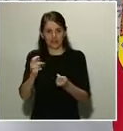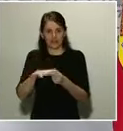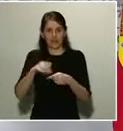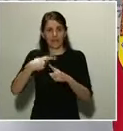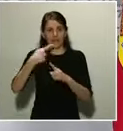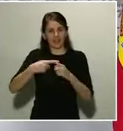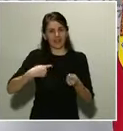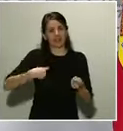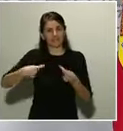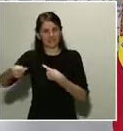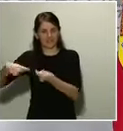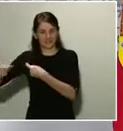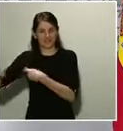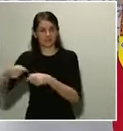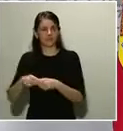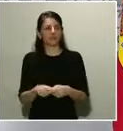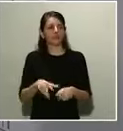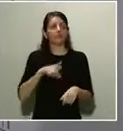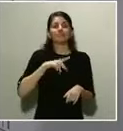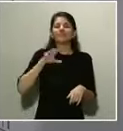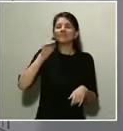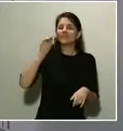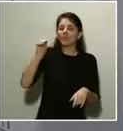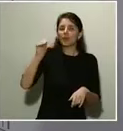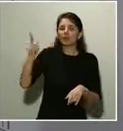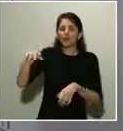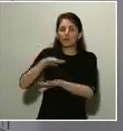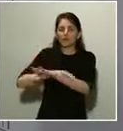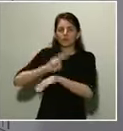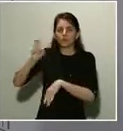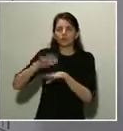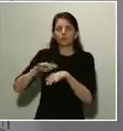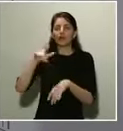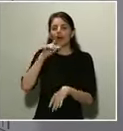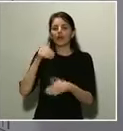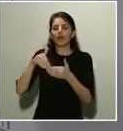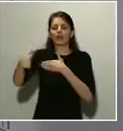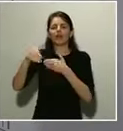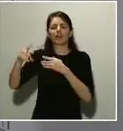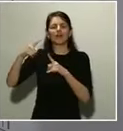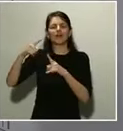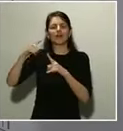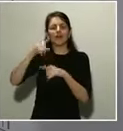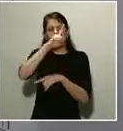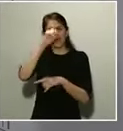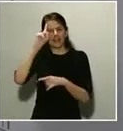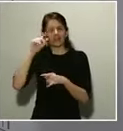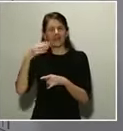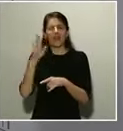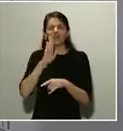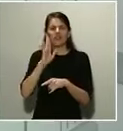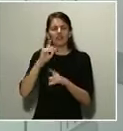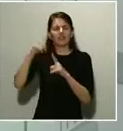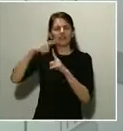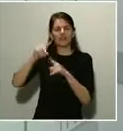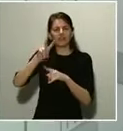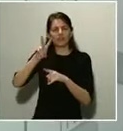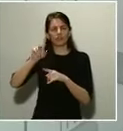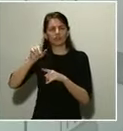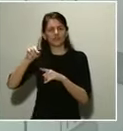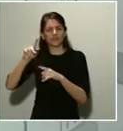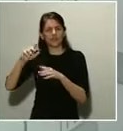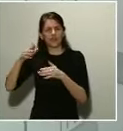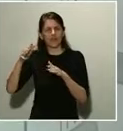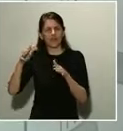se cerrarán las terminales 2 y 3 de Barajas y la T2 del Prat? Los próximos días. Mañana el Consejo de Administración de Aena se